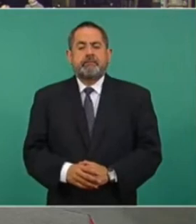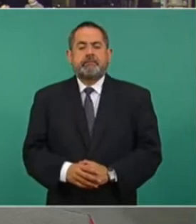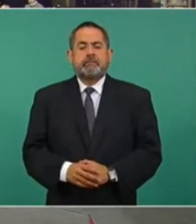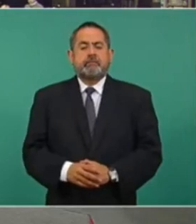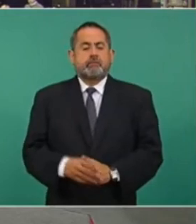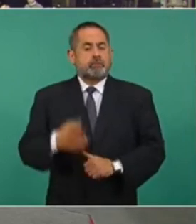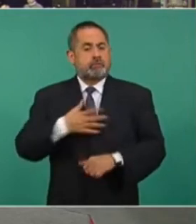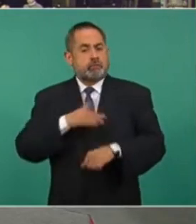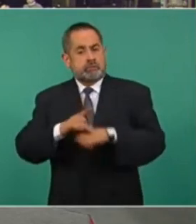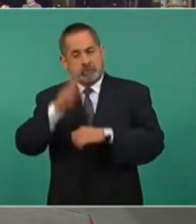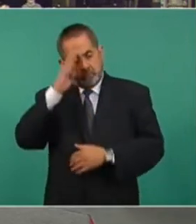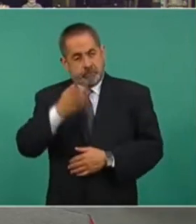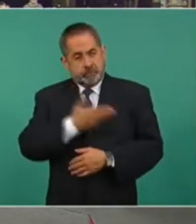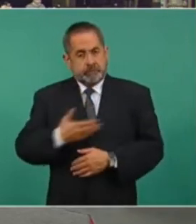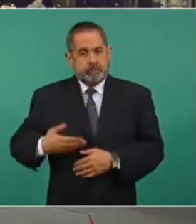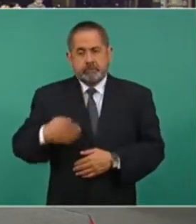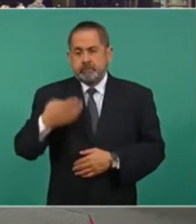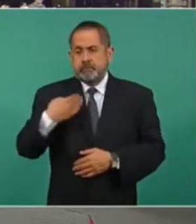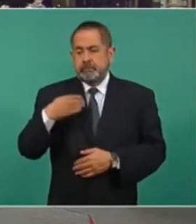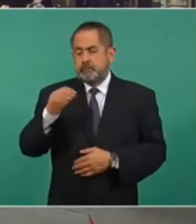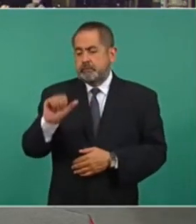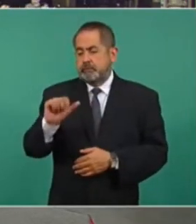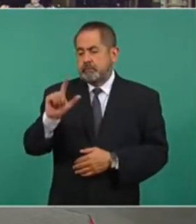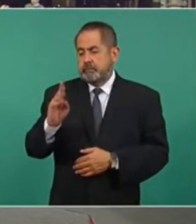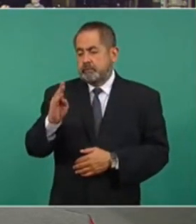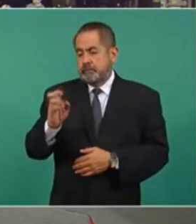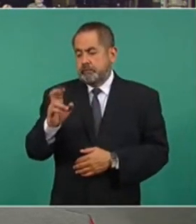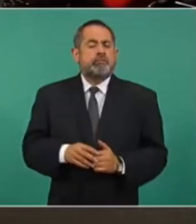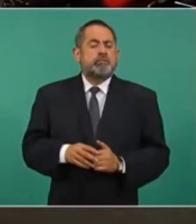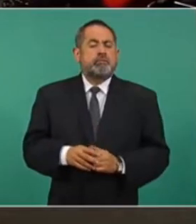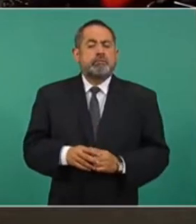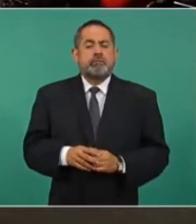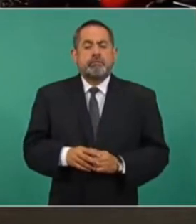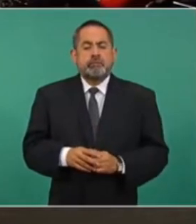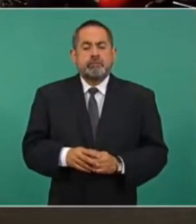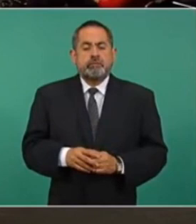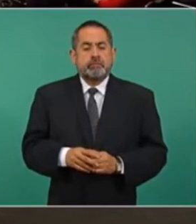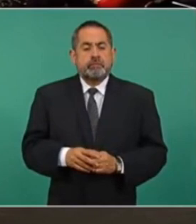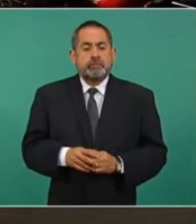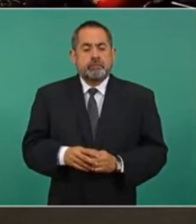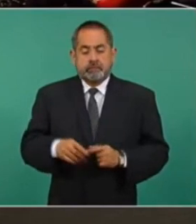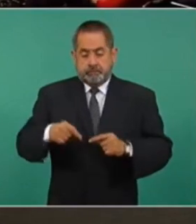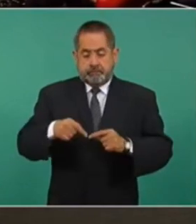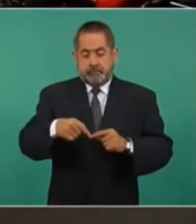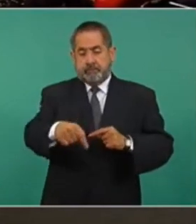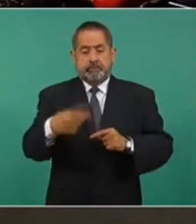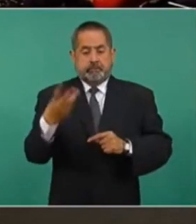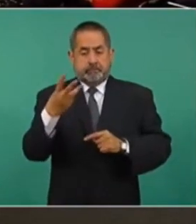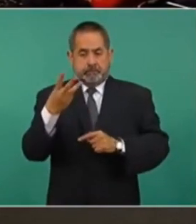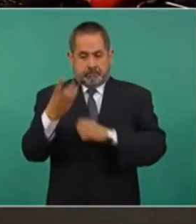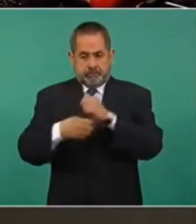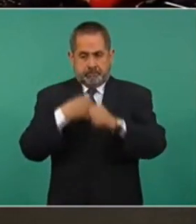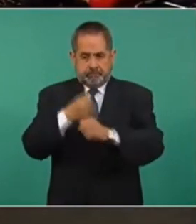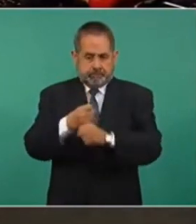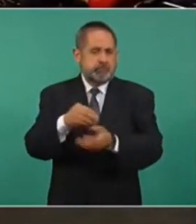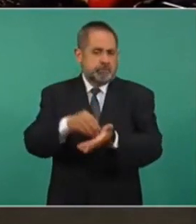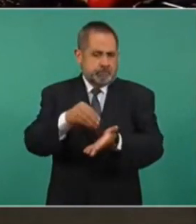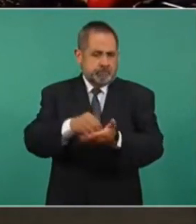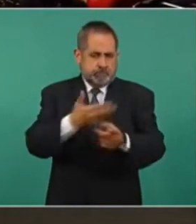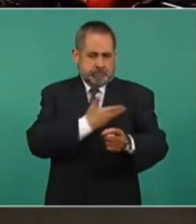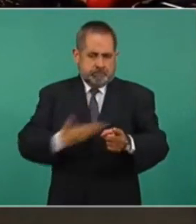Buenos días, señor presidente. Alberto Marroquín Espinosa, de JF Informa, desde Cancún. En estos próximos tres años que aún le faltan como presidente